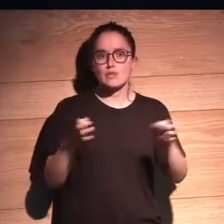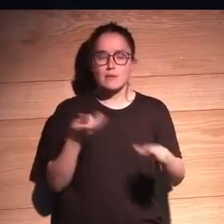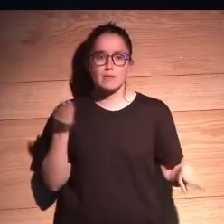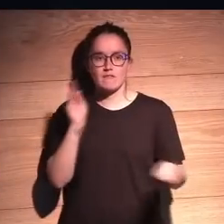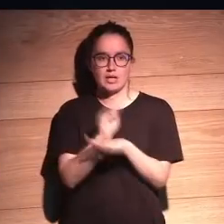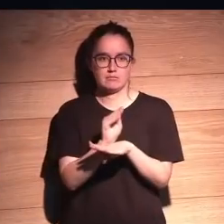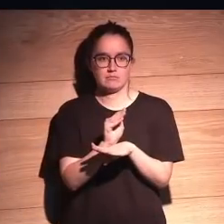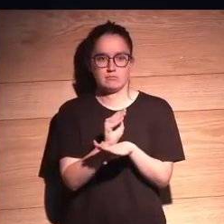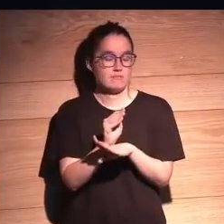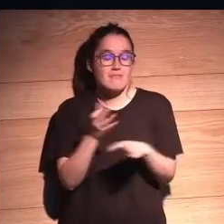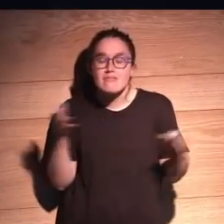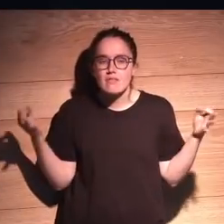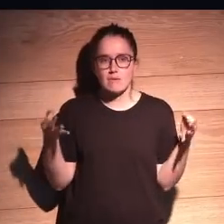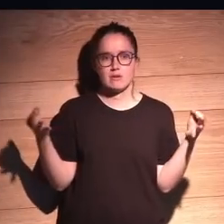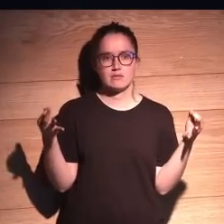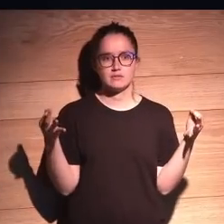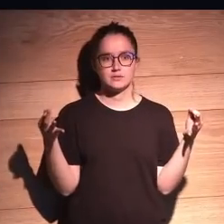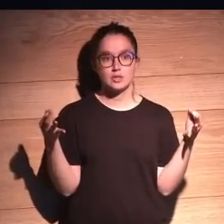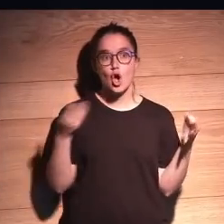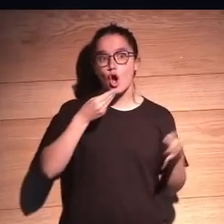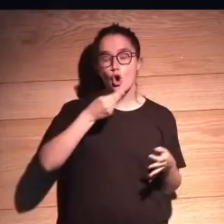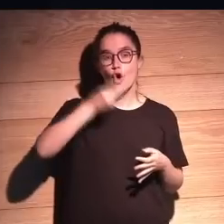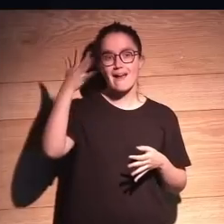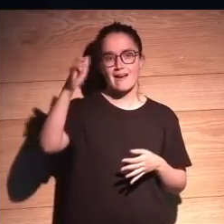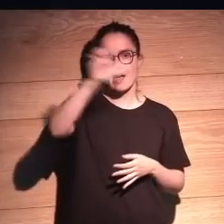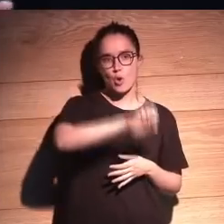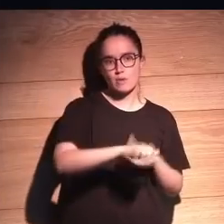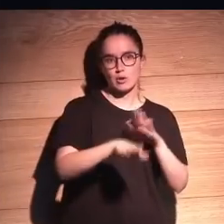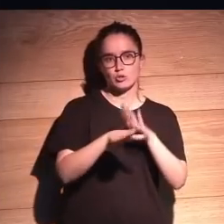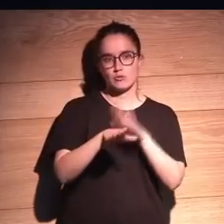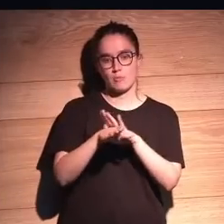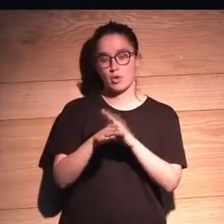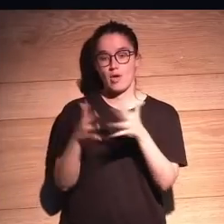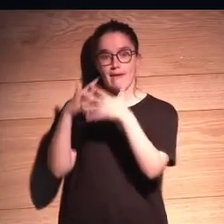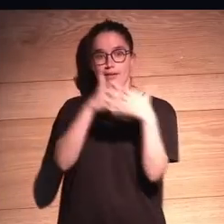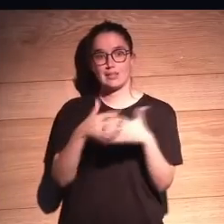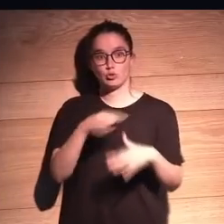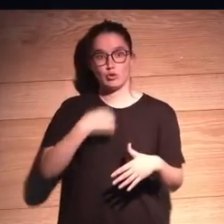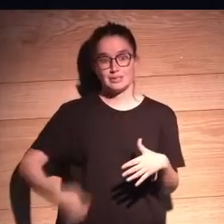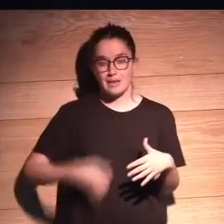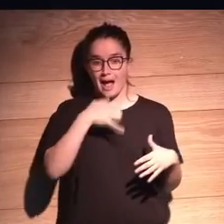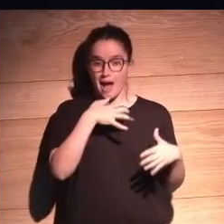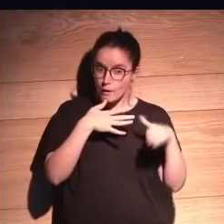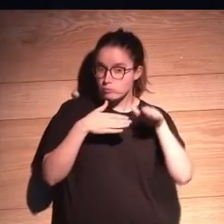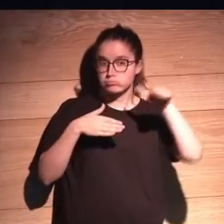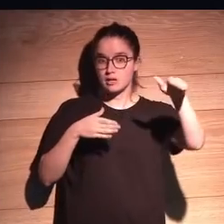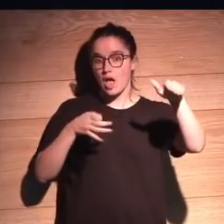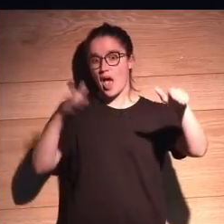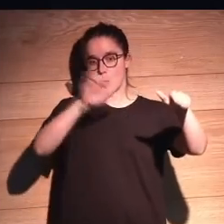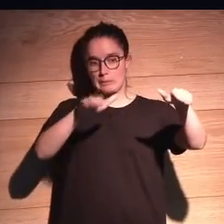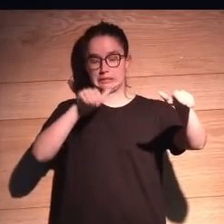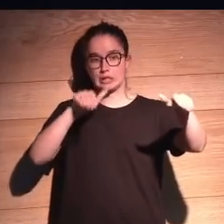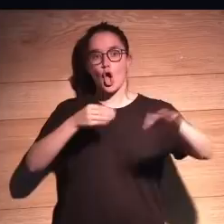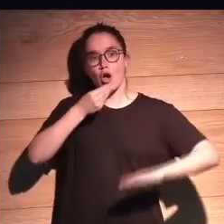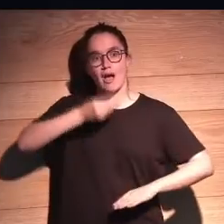financiada y se debe llegar allá. Y ojalá Europa no se quede atrás de Estados Unidos y de China, como se está quedando en muchas áreas.